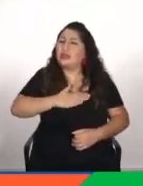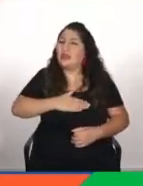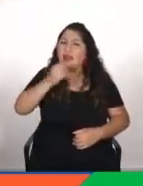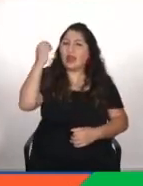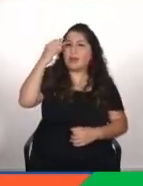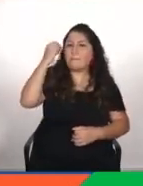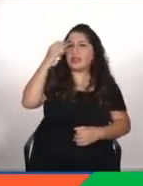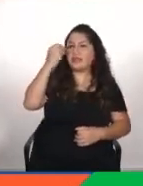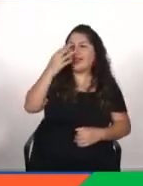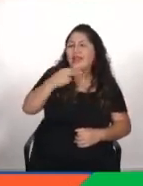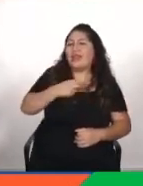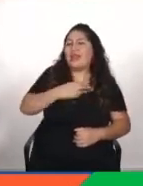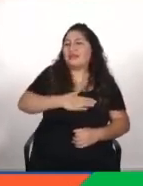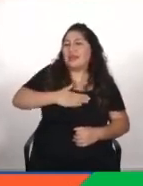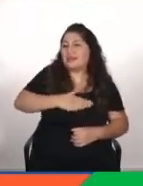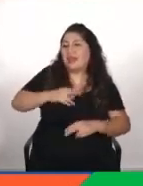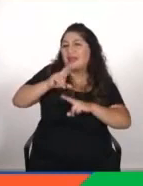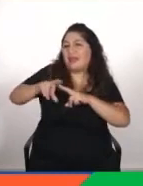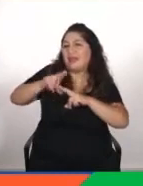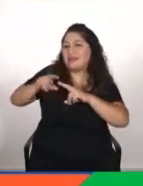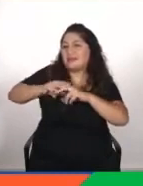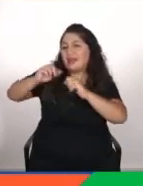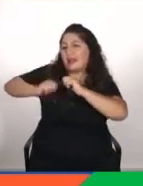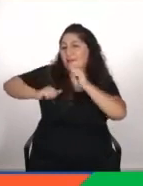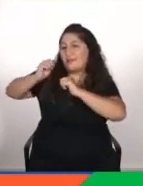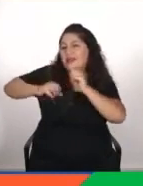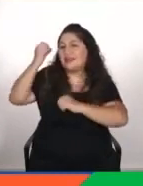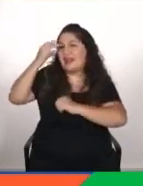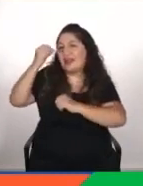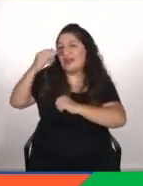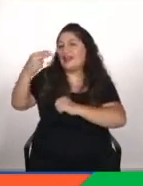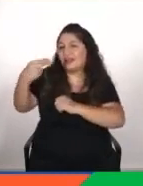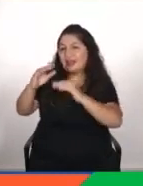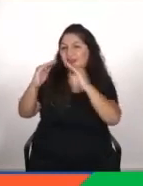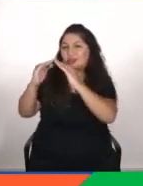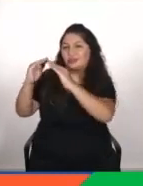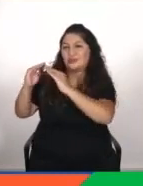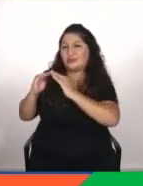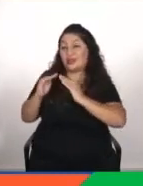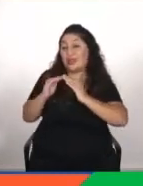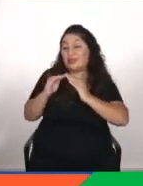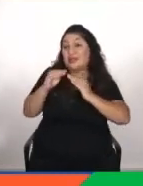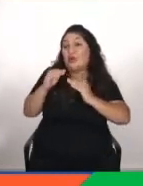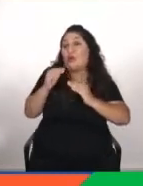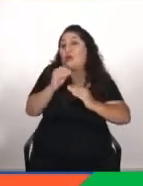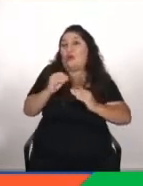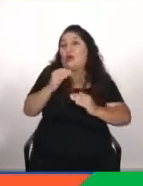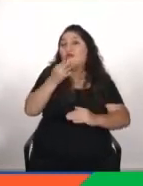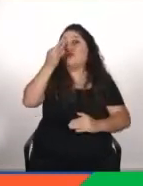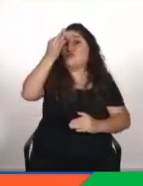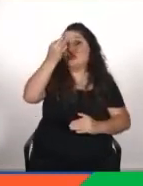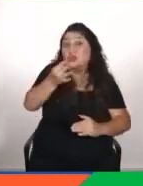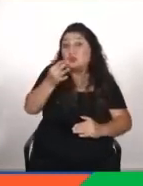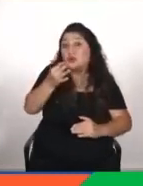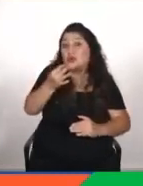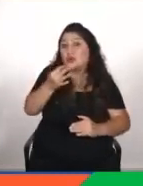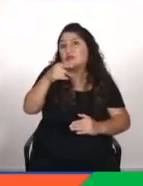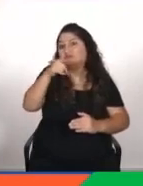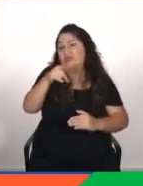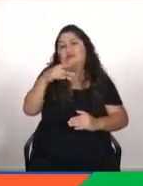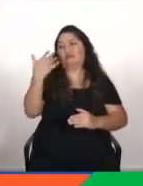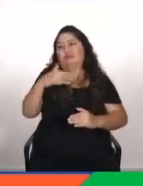learning en su casa que quieran trabajar en el futuro tal vez en estas áreas que se ve bastante prometedor porque todo indica que para allá va la cosa